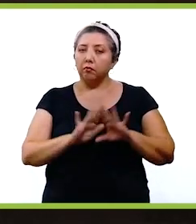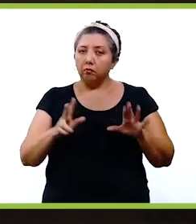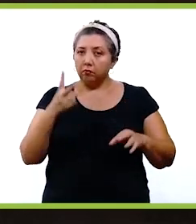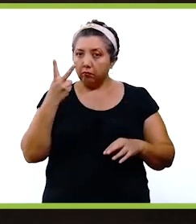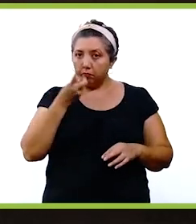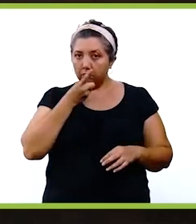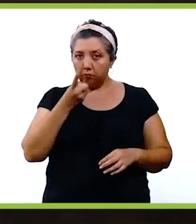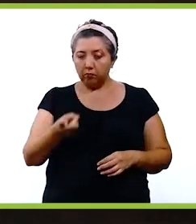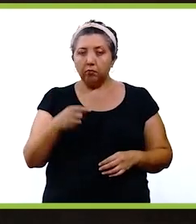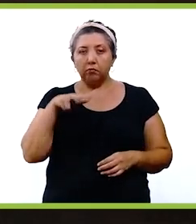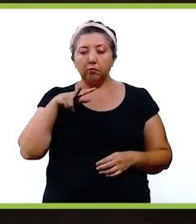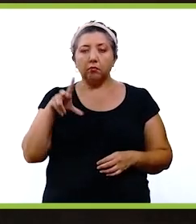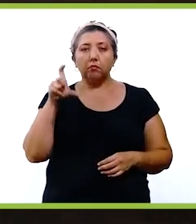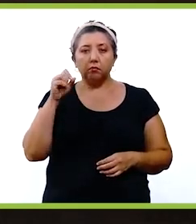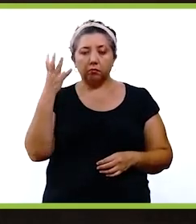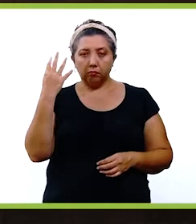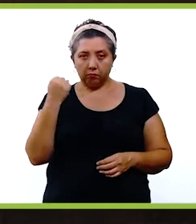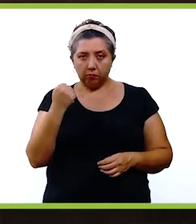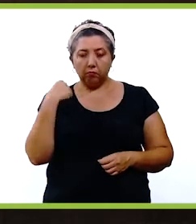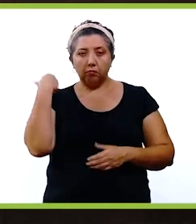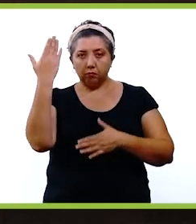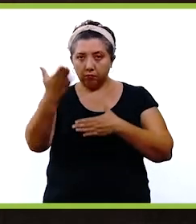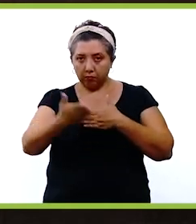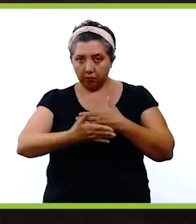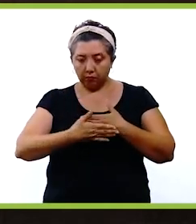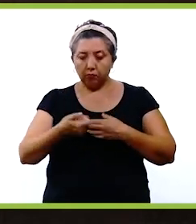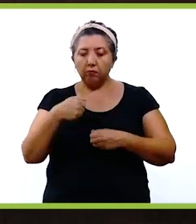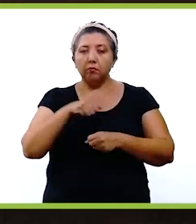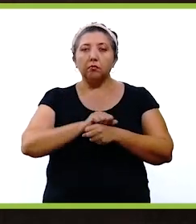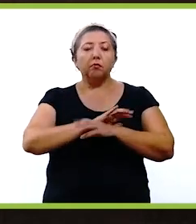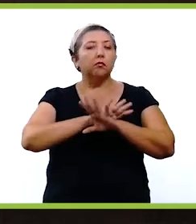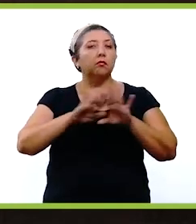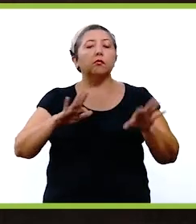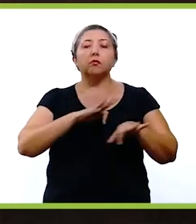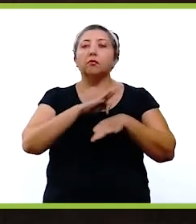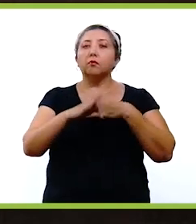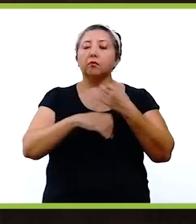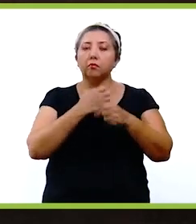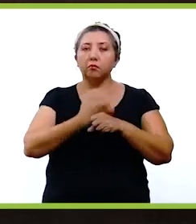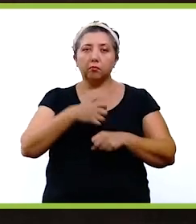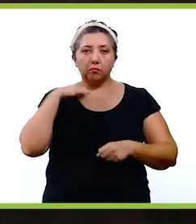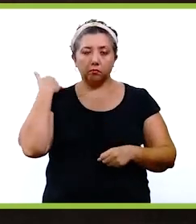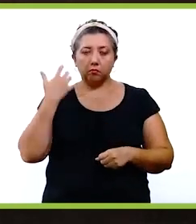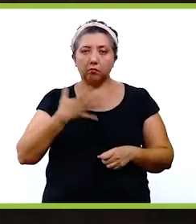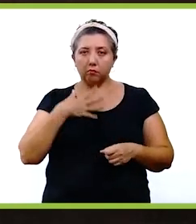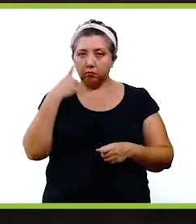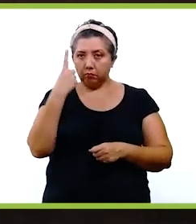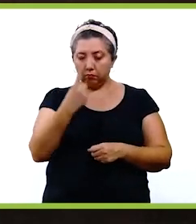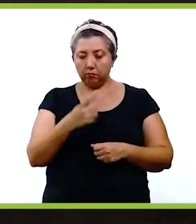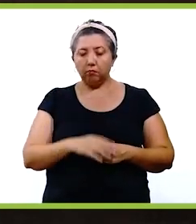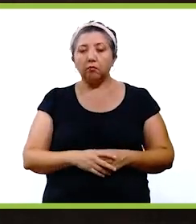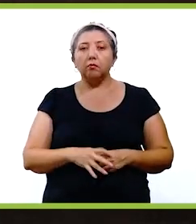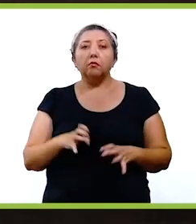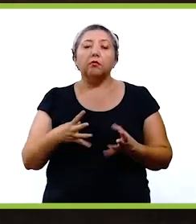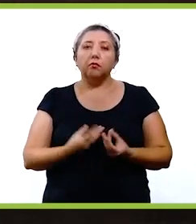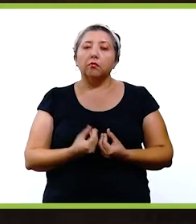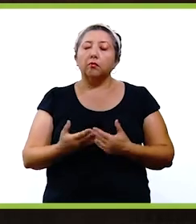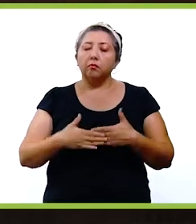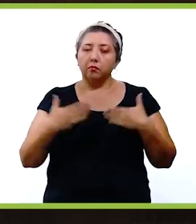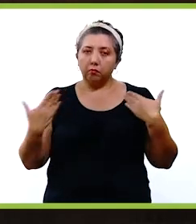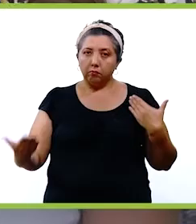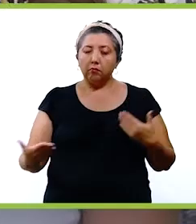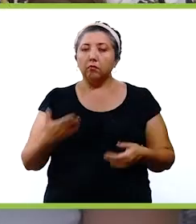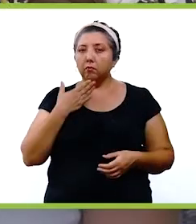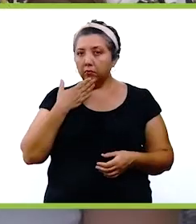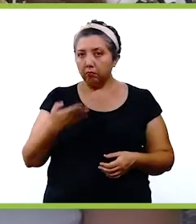dosis y de 18 a 29 la próxima semana ya todo el estado de Yucatán tendrá puesta la primera dosis. Así que creo que estamos avanzando a